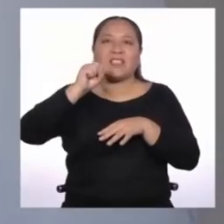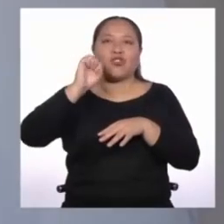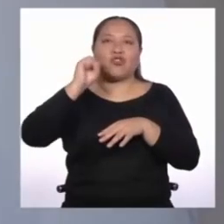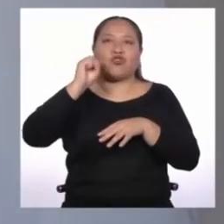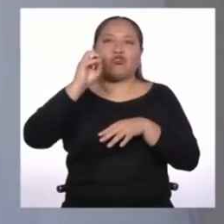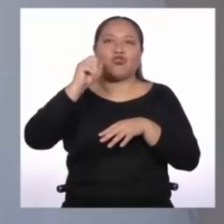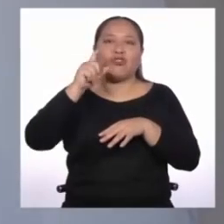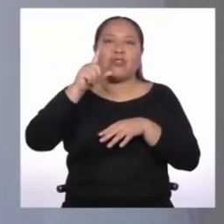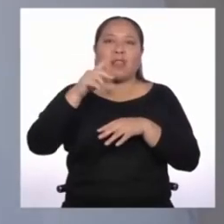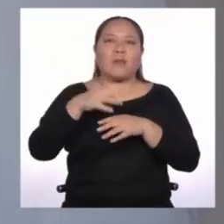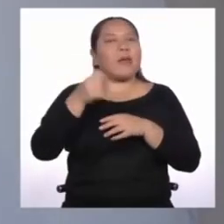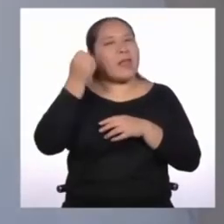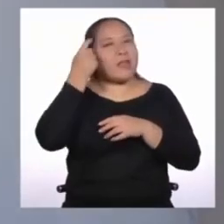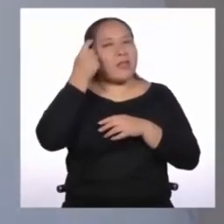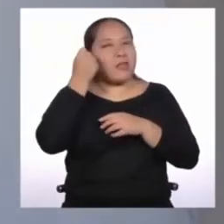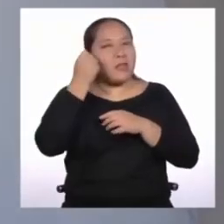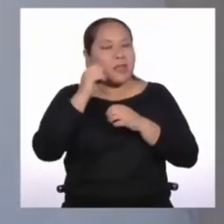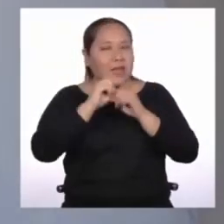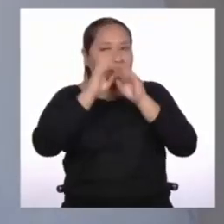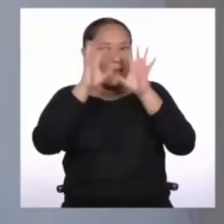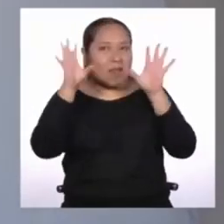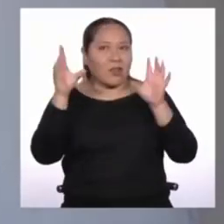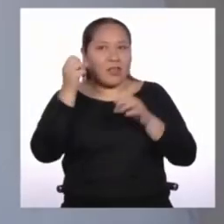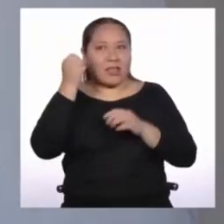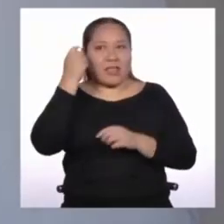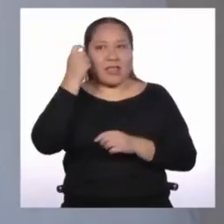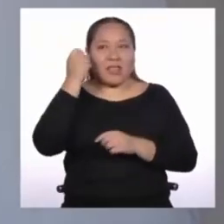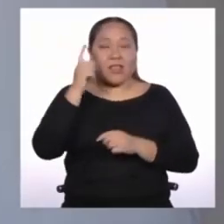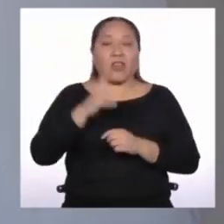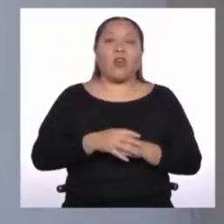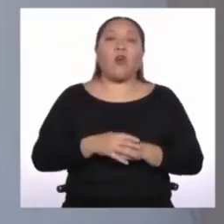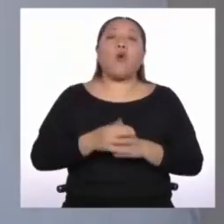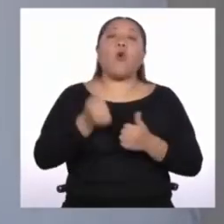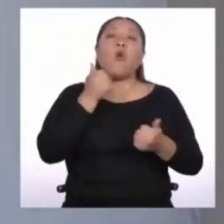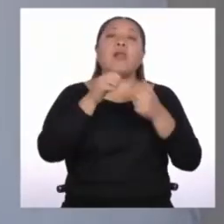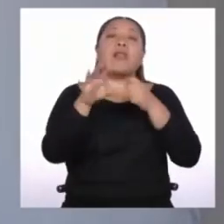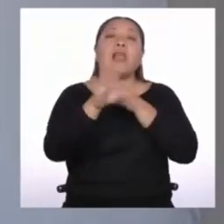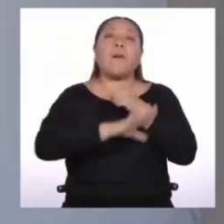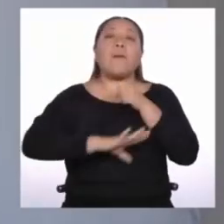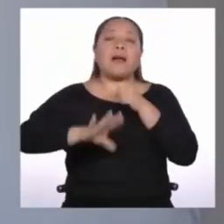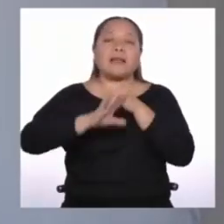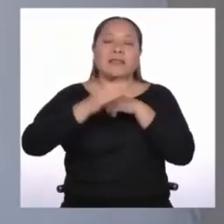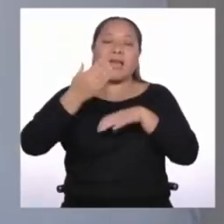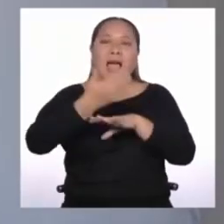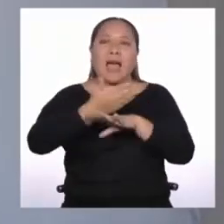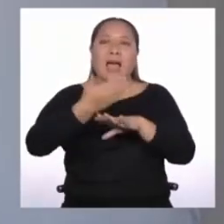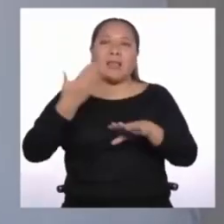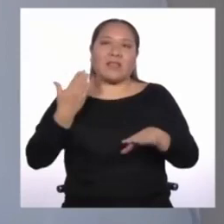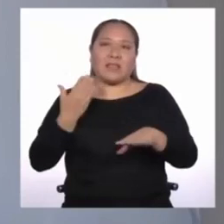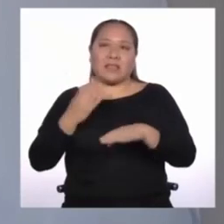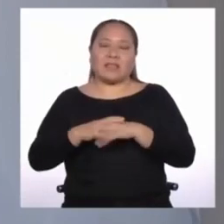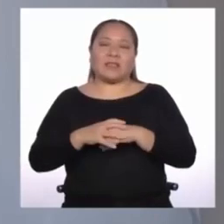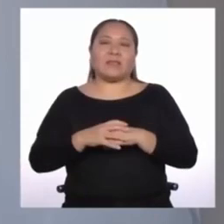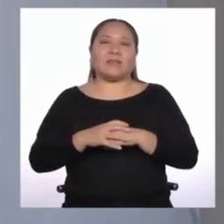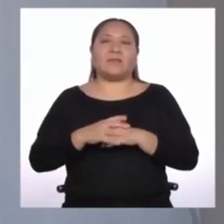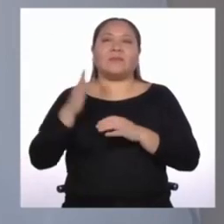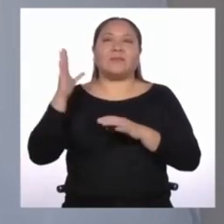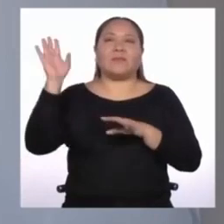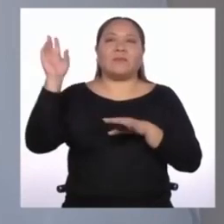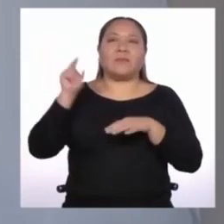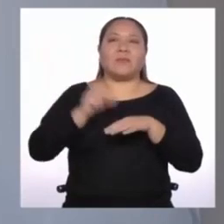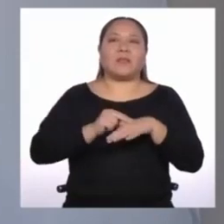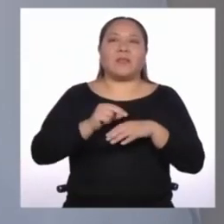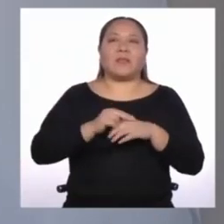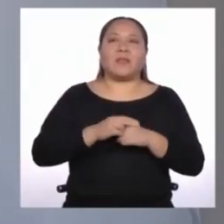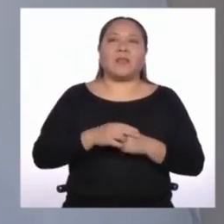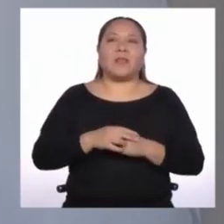cómo funcionan los paneles, primero tenemos que entender el principio detrás de ellos. Que es el efecto fotogotáico.